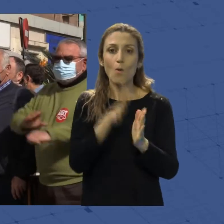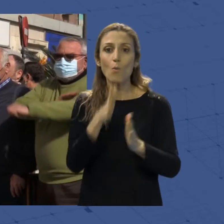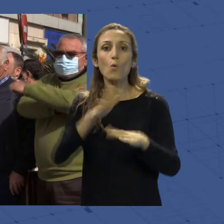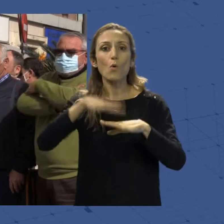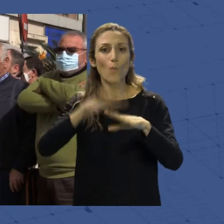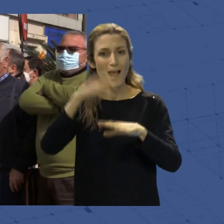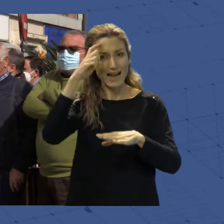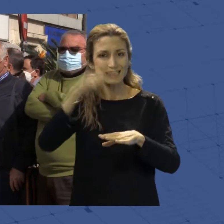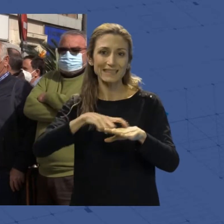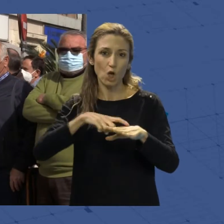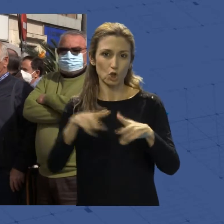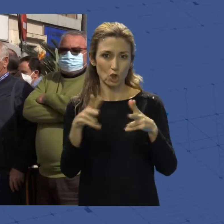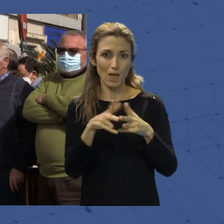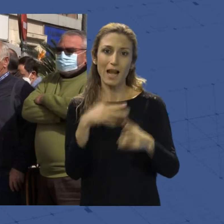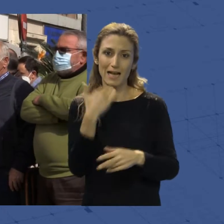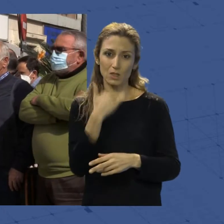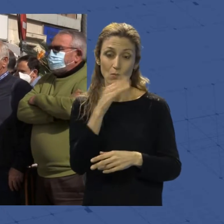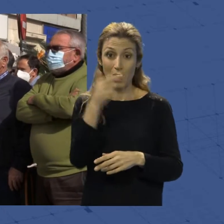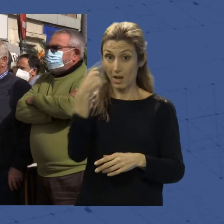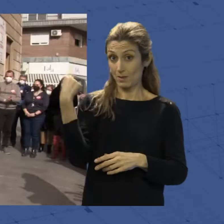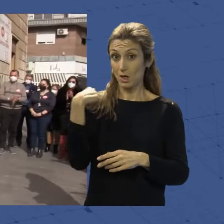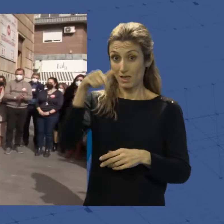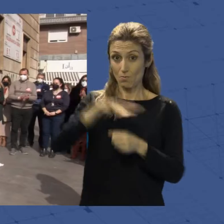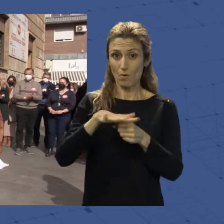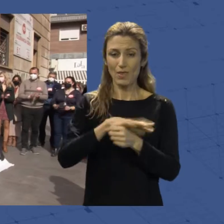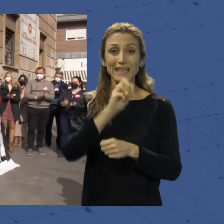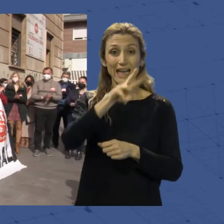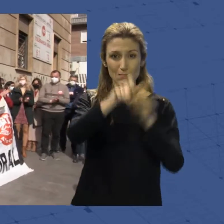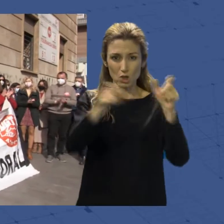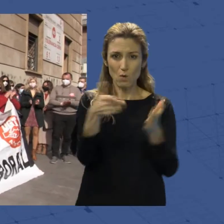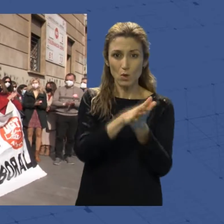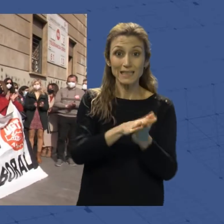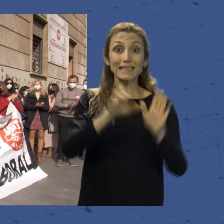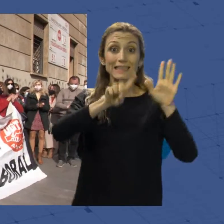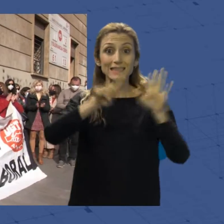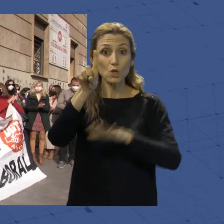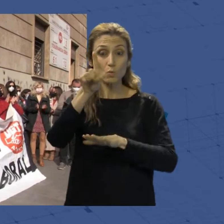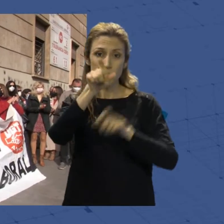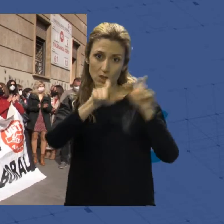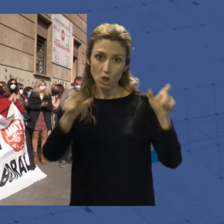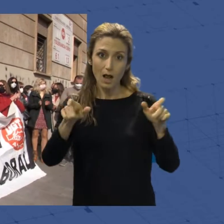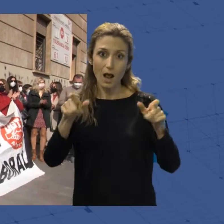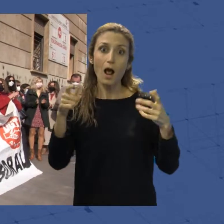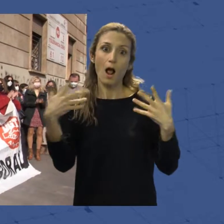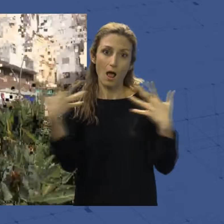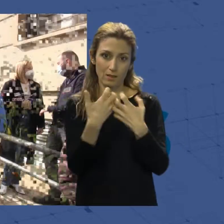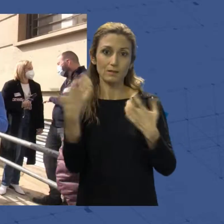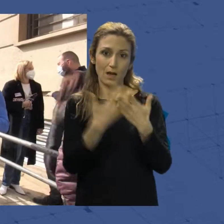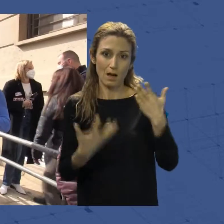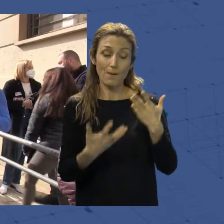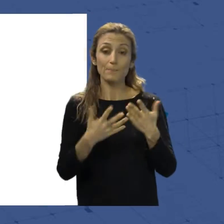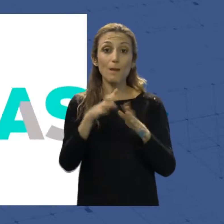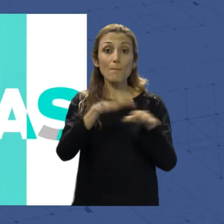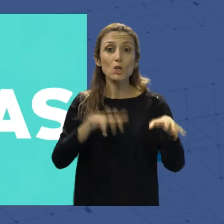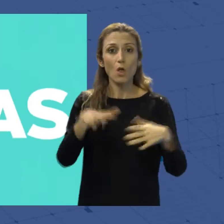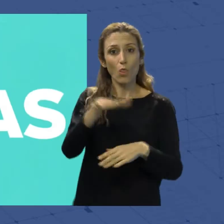El año pasado se contabilizaron en nuestra provincia 13 muertes y 61 accidentes graves, la mayoría en el sector del transporte y de